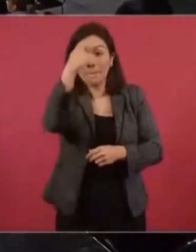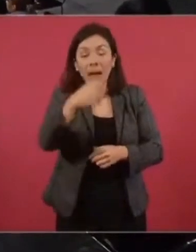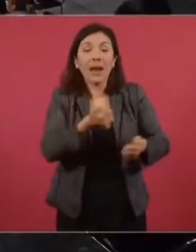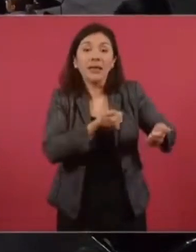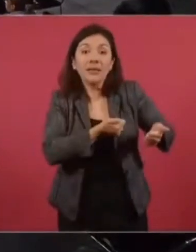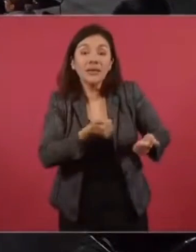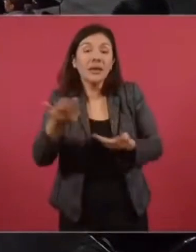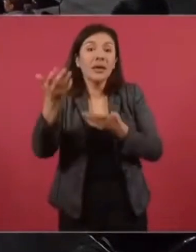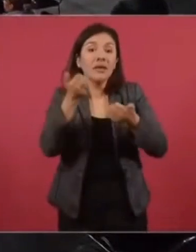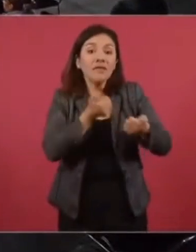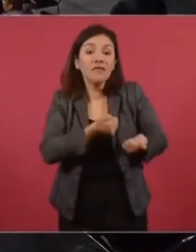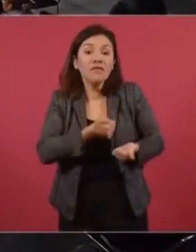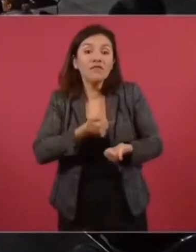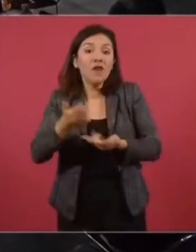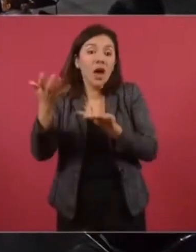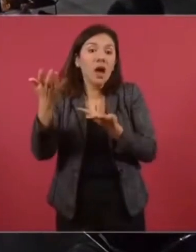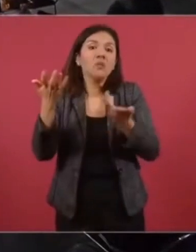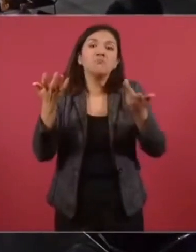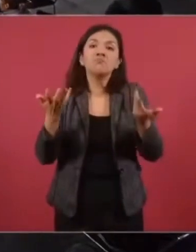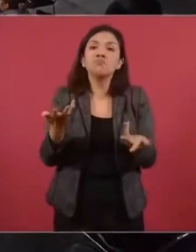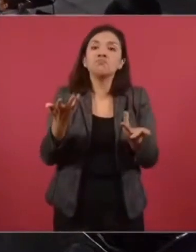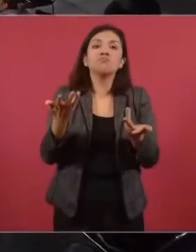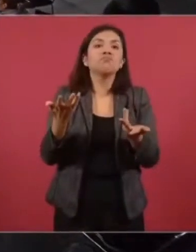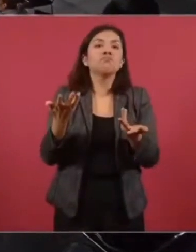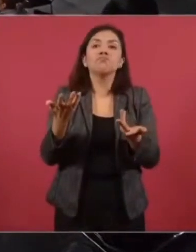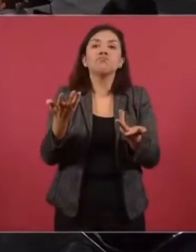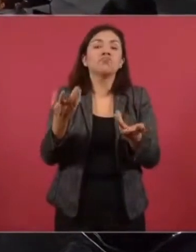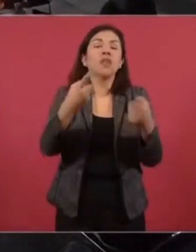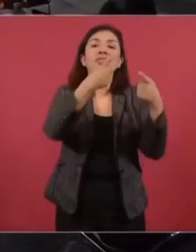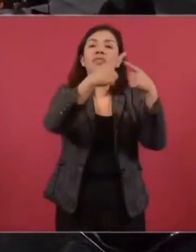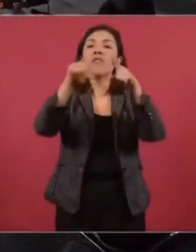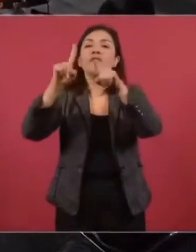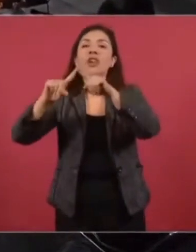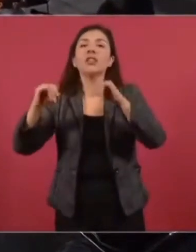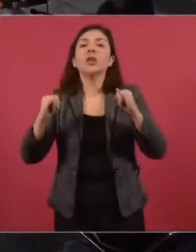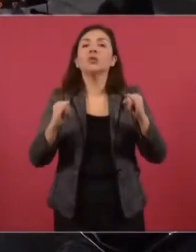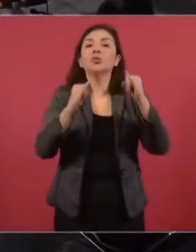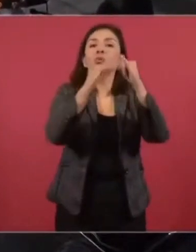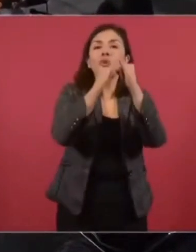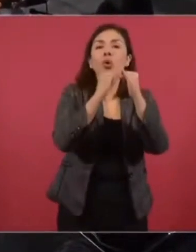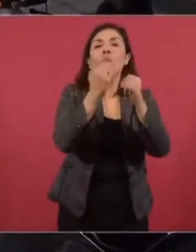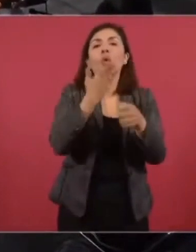a las unidades médicas,